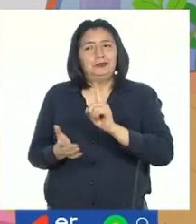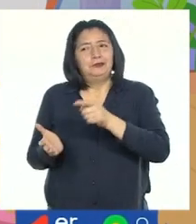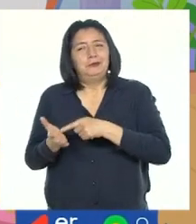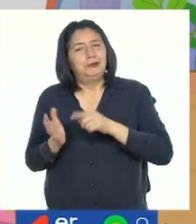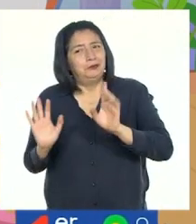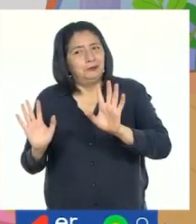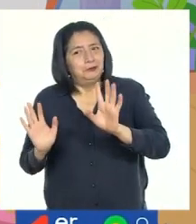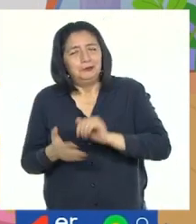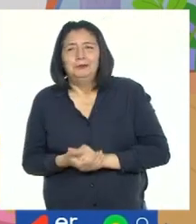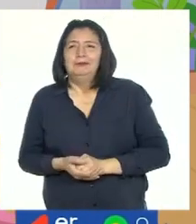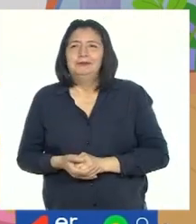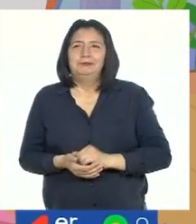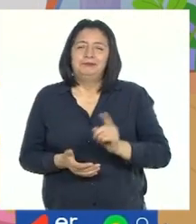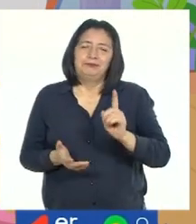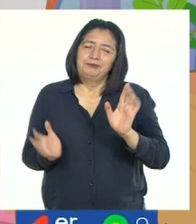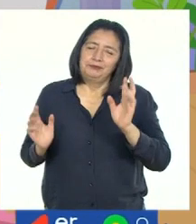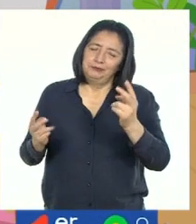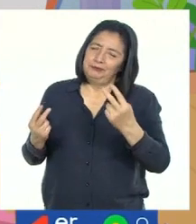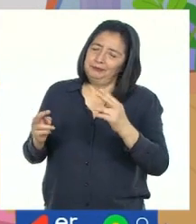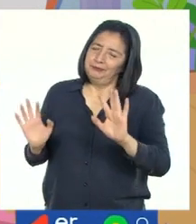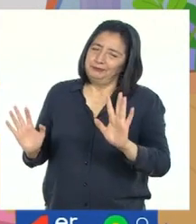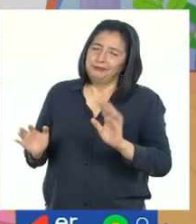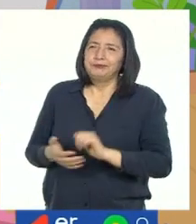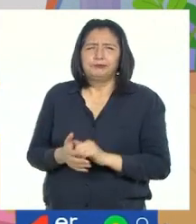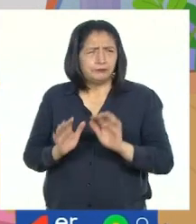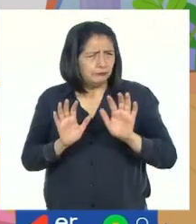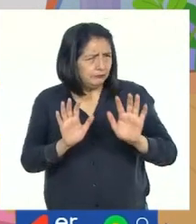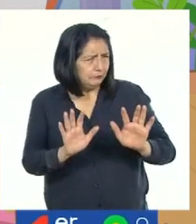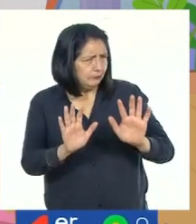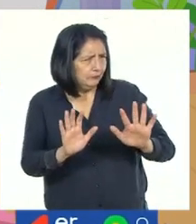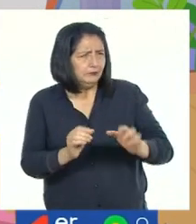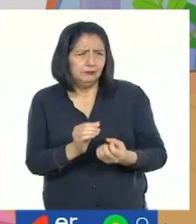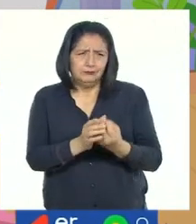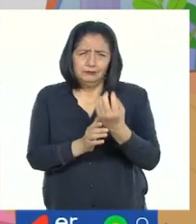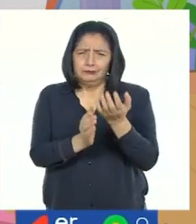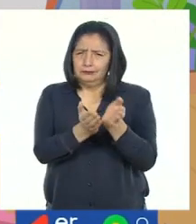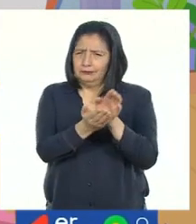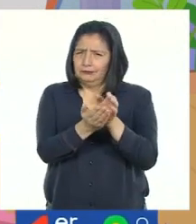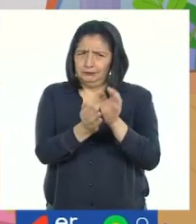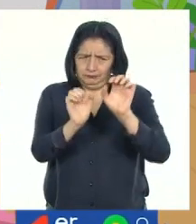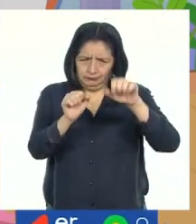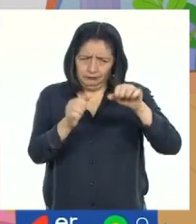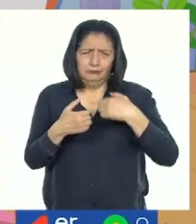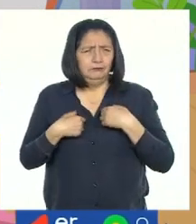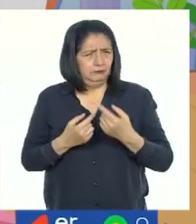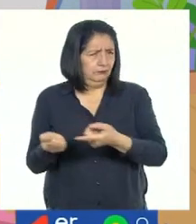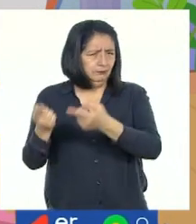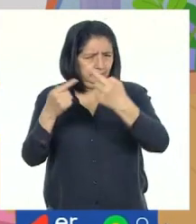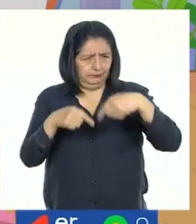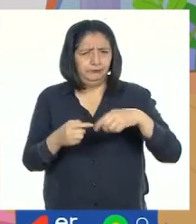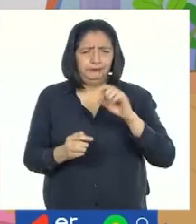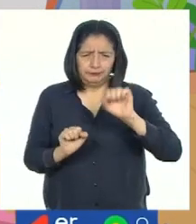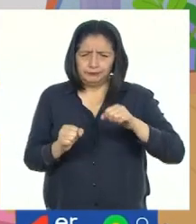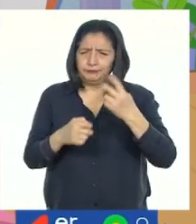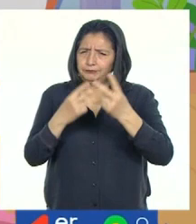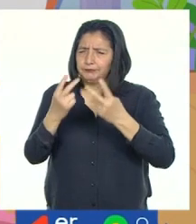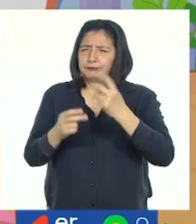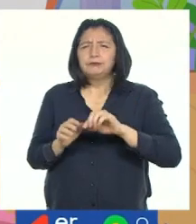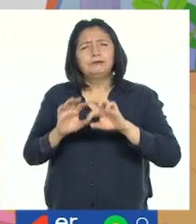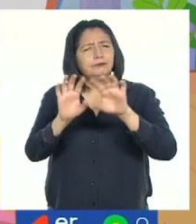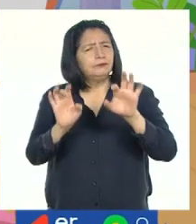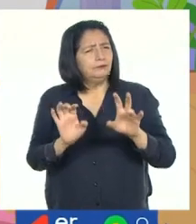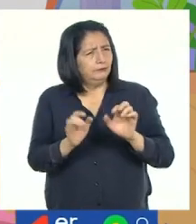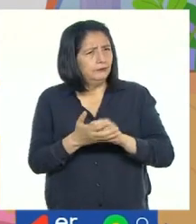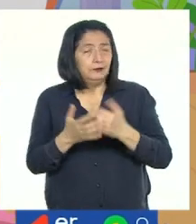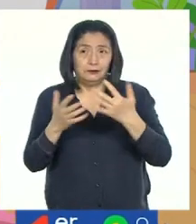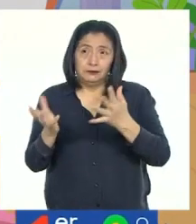Es... No me vean así. Tranquila, carnivorina. Claro que vendremos a visitarte. Computadora,